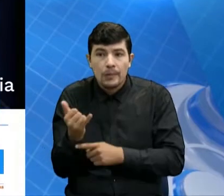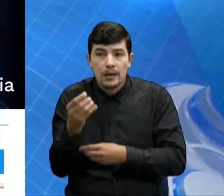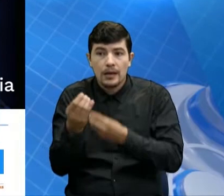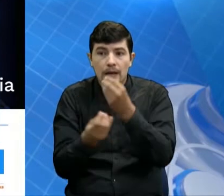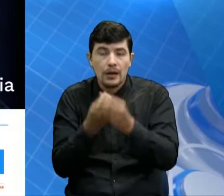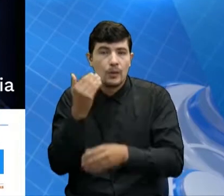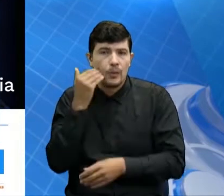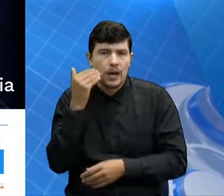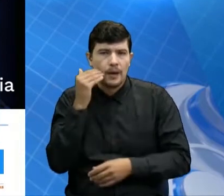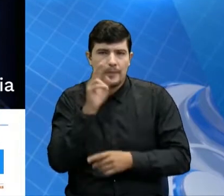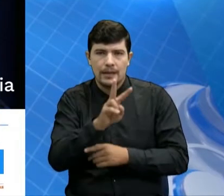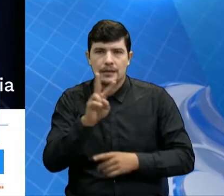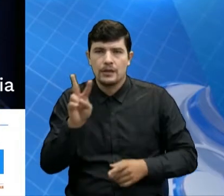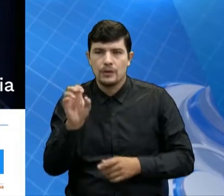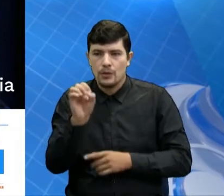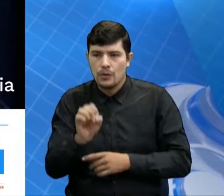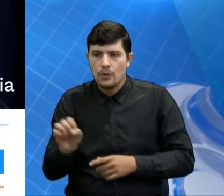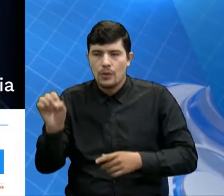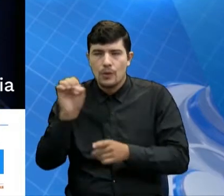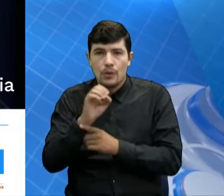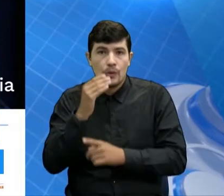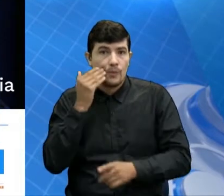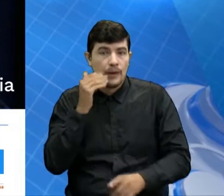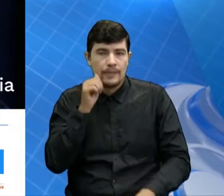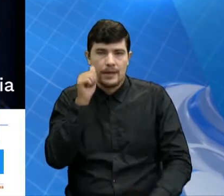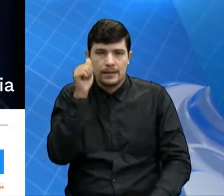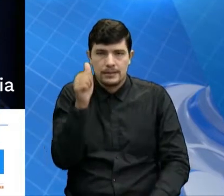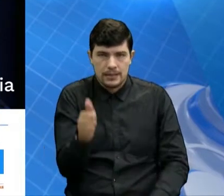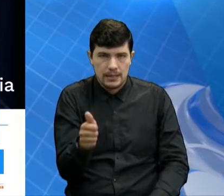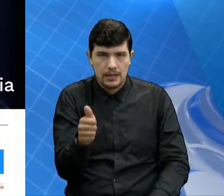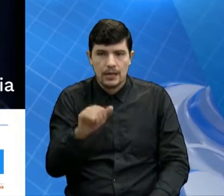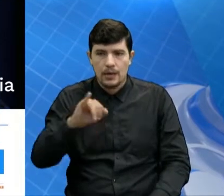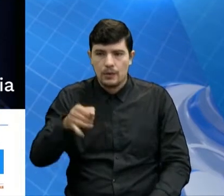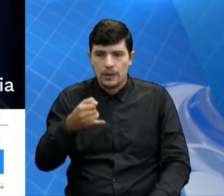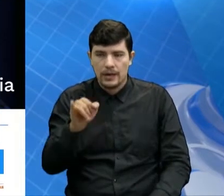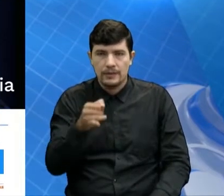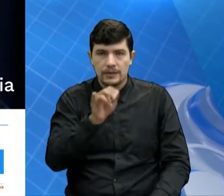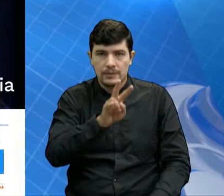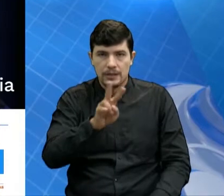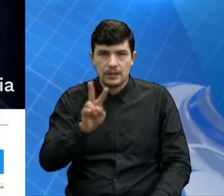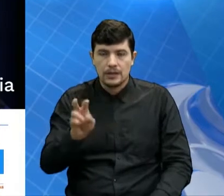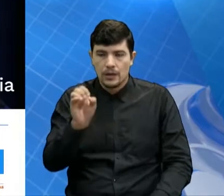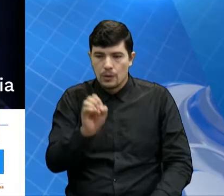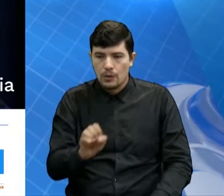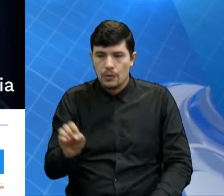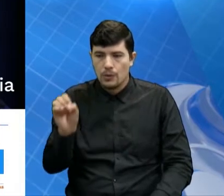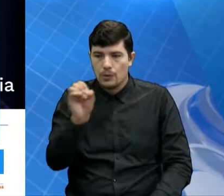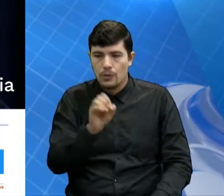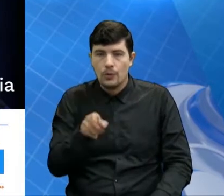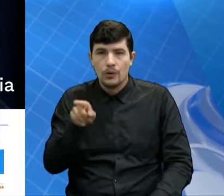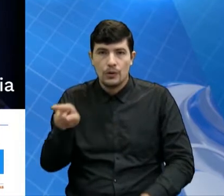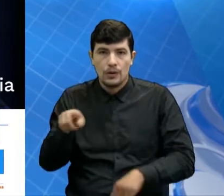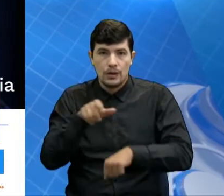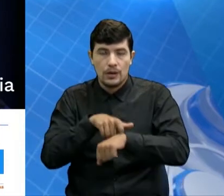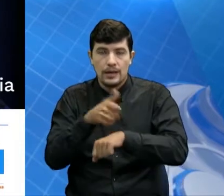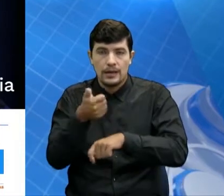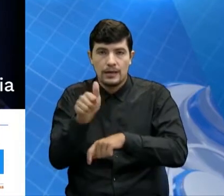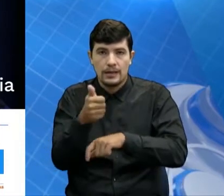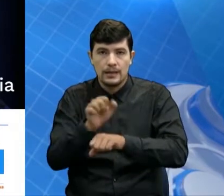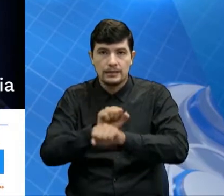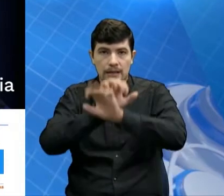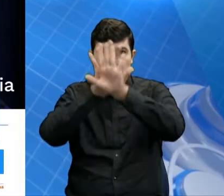día 22 de octubre, el día de mañana, jueves 22 de octubre, a las 10 de la mañana,